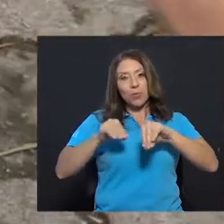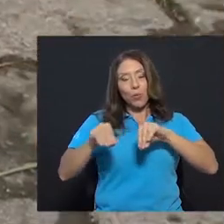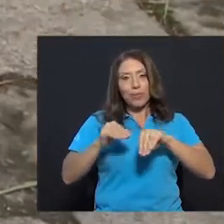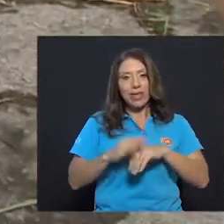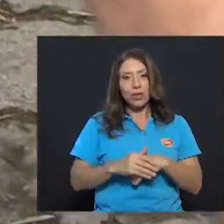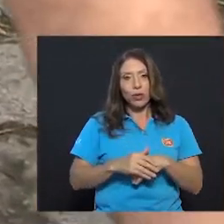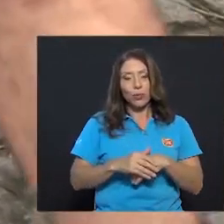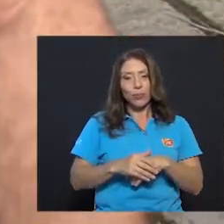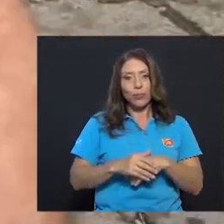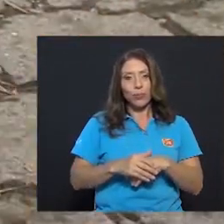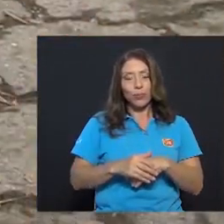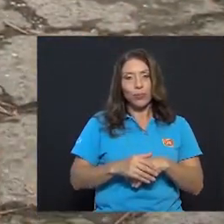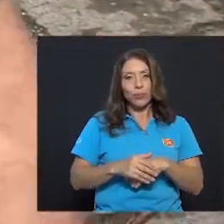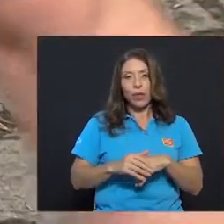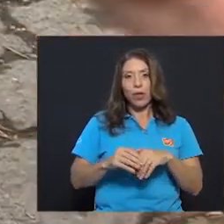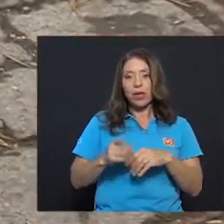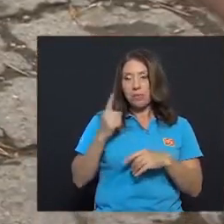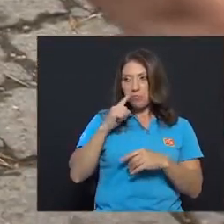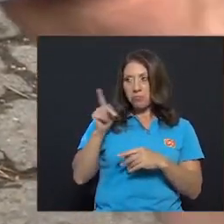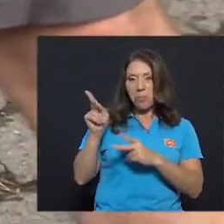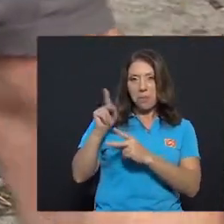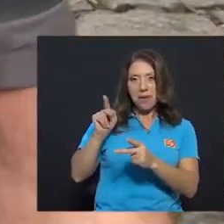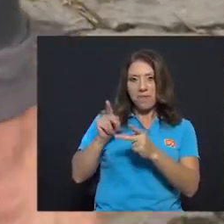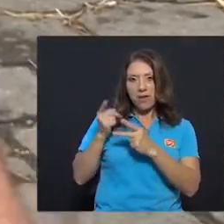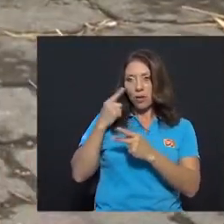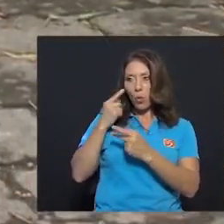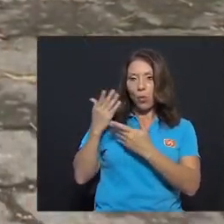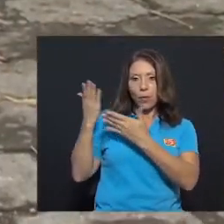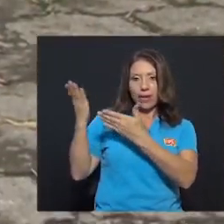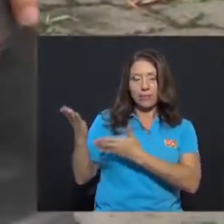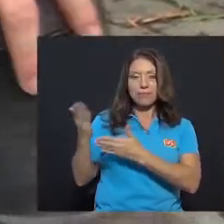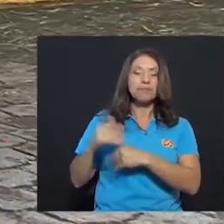Puedo flexionar un poquito la pierna que está eso, perfecto, ahí.